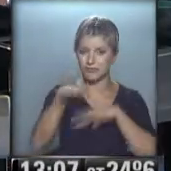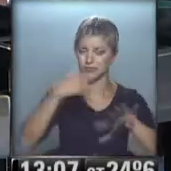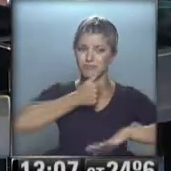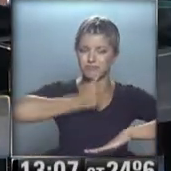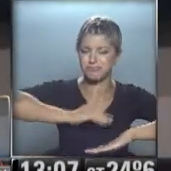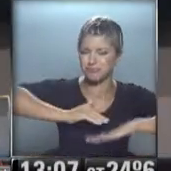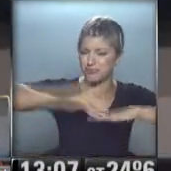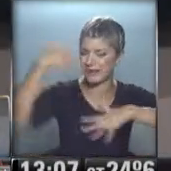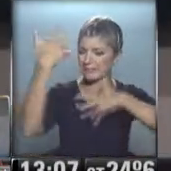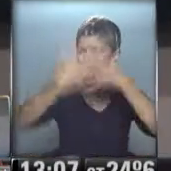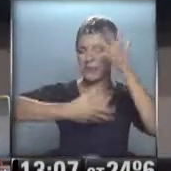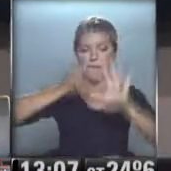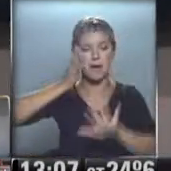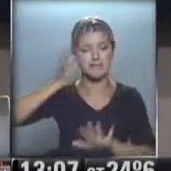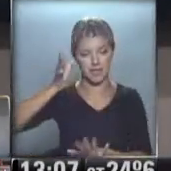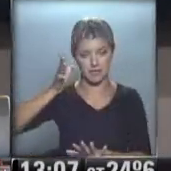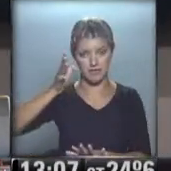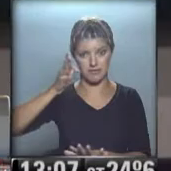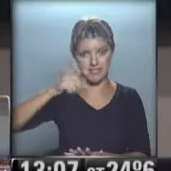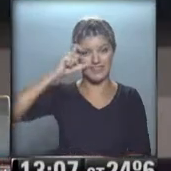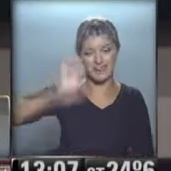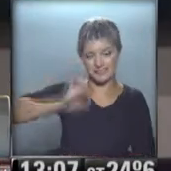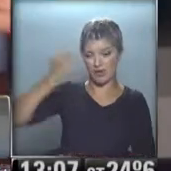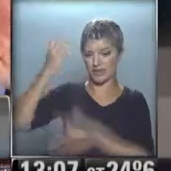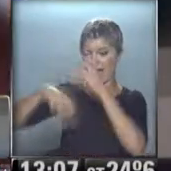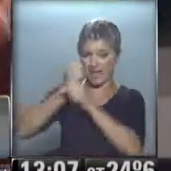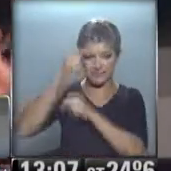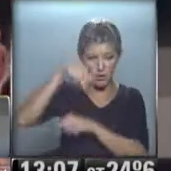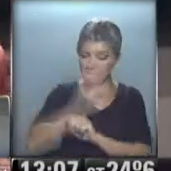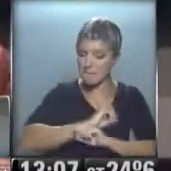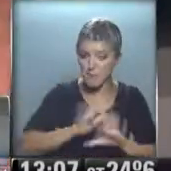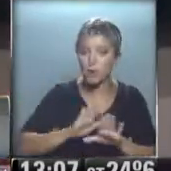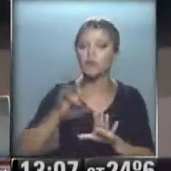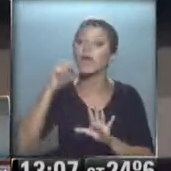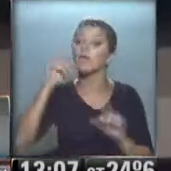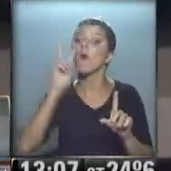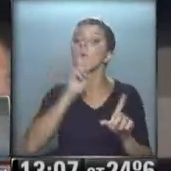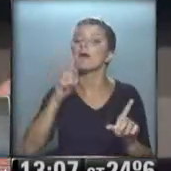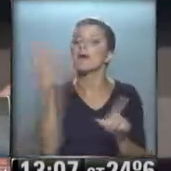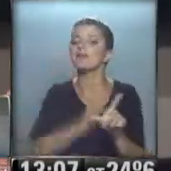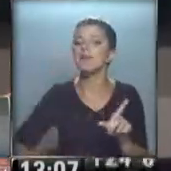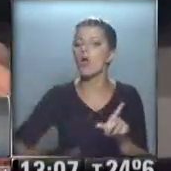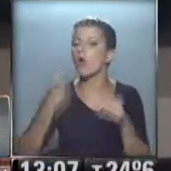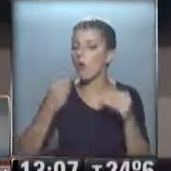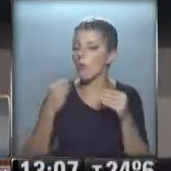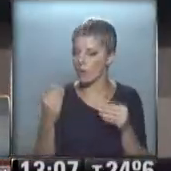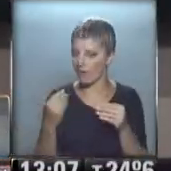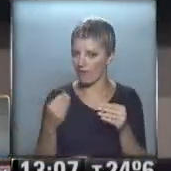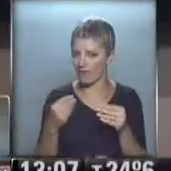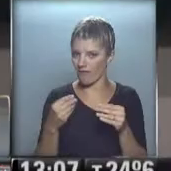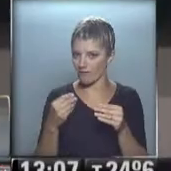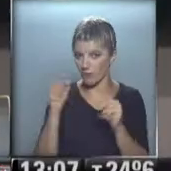importante que afecta a las Amazonas en décadas y hay que ver ahí cómo interviene otra vez el estado porque es el estado el que tiene que dar una